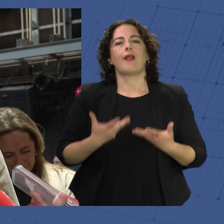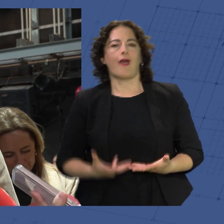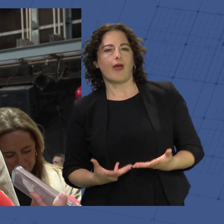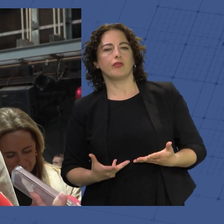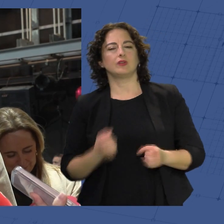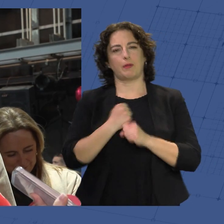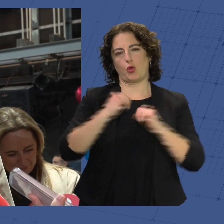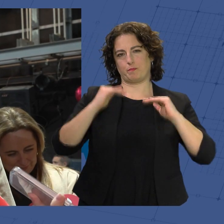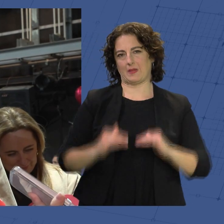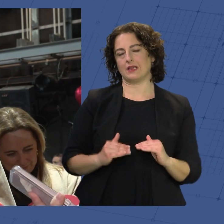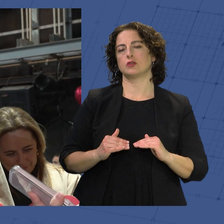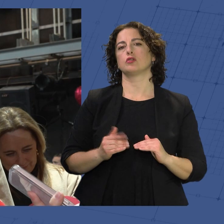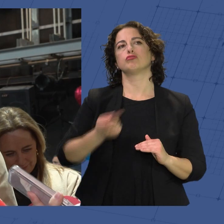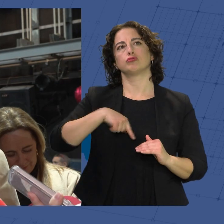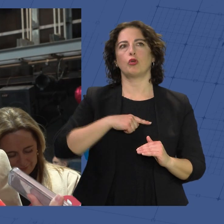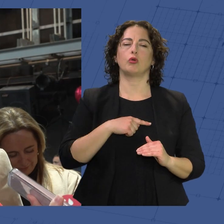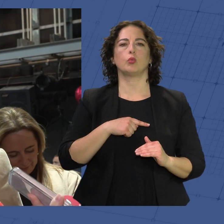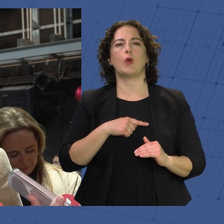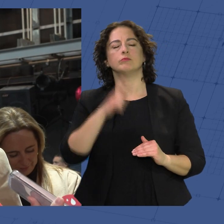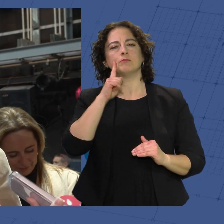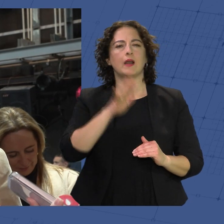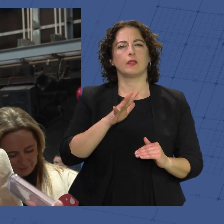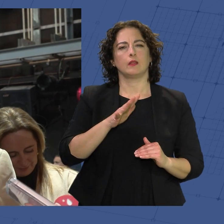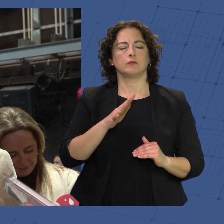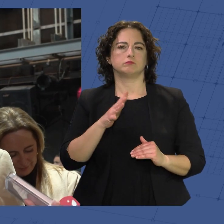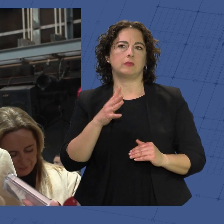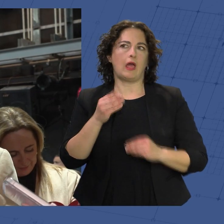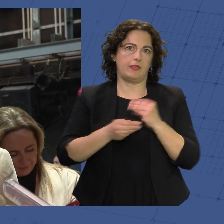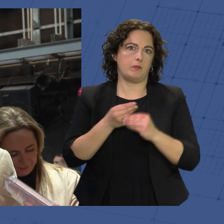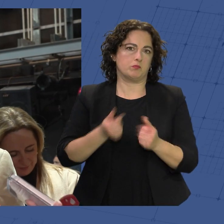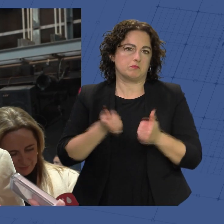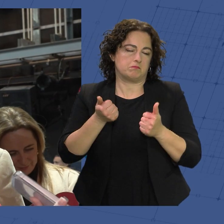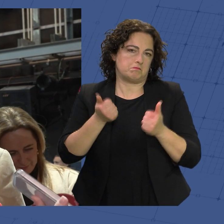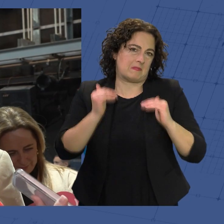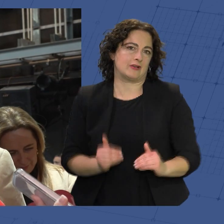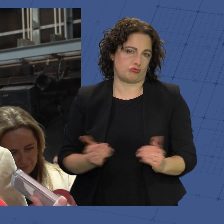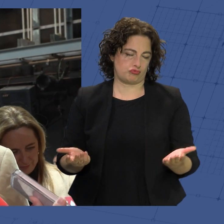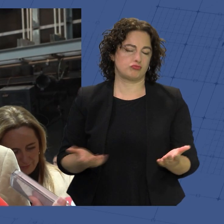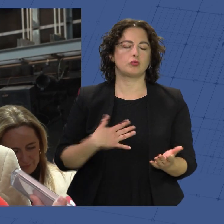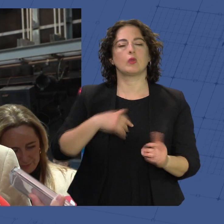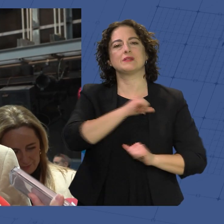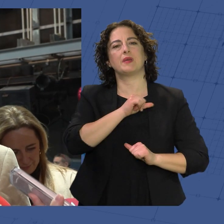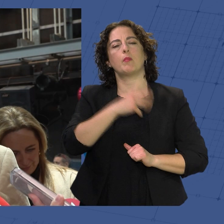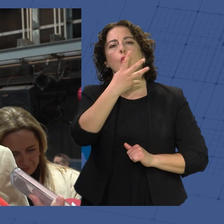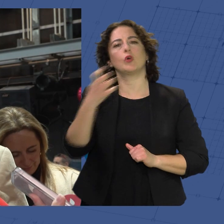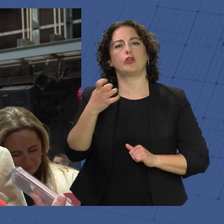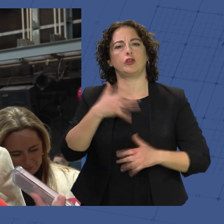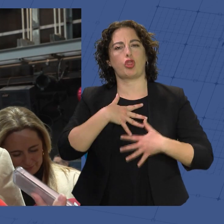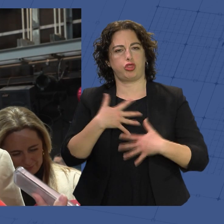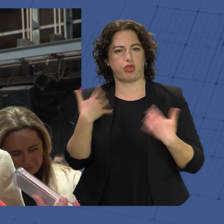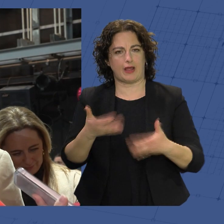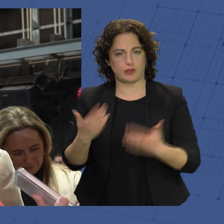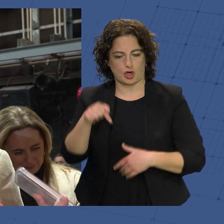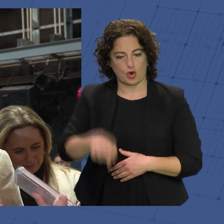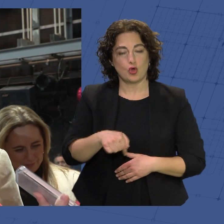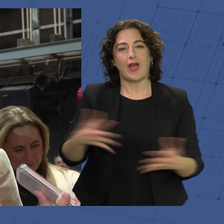actividad nos hacen no ser tan receptivos en esta serie de actuaciones. Por lo tanto, esperamos llegar a las 400 donaciones hoy, animamos